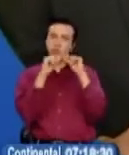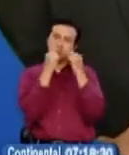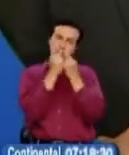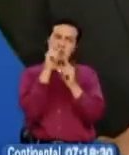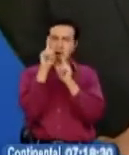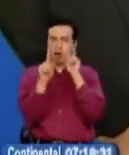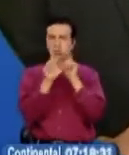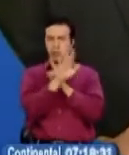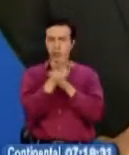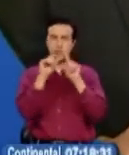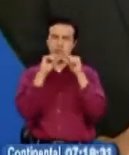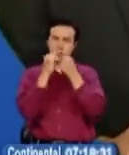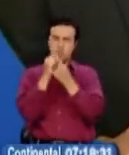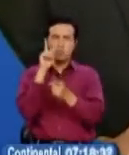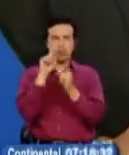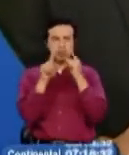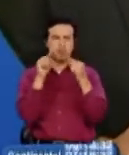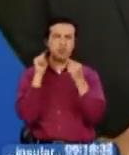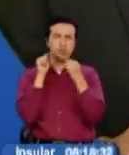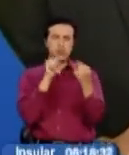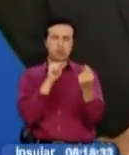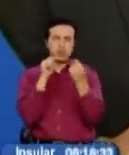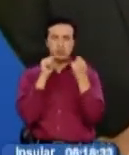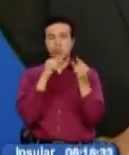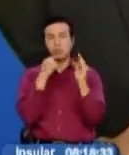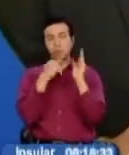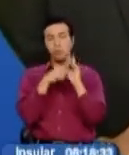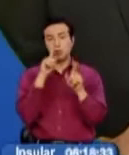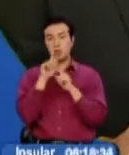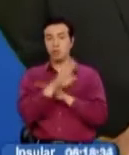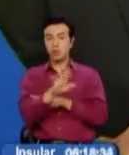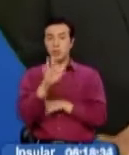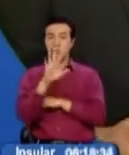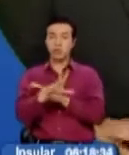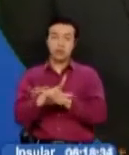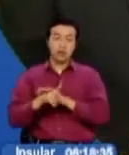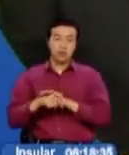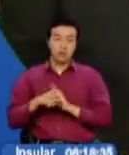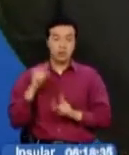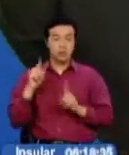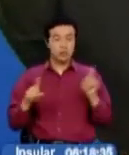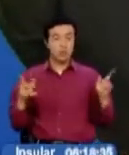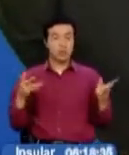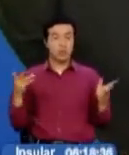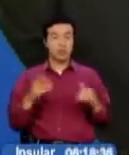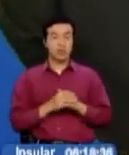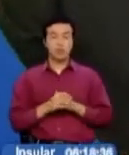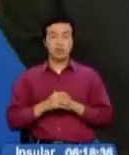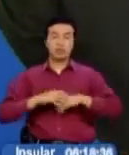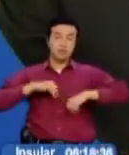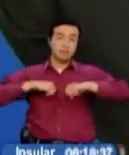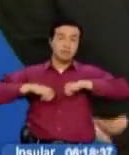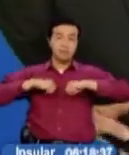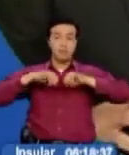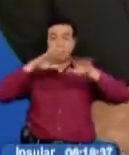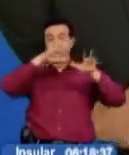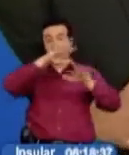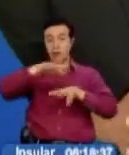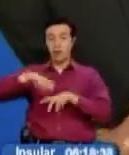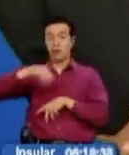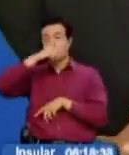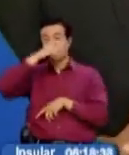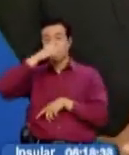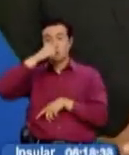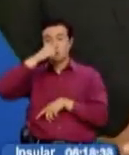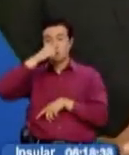algunos rezagos de violencia y ligada, por ejemplo, a la delincuencia. En este caso, el manejo de los cultivos de coca,